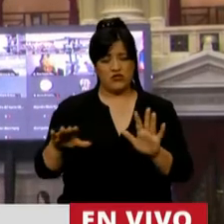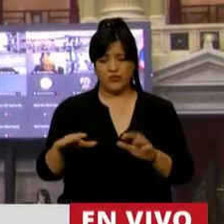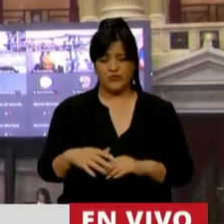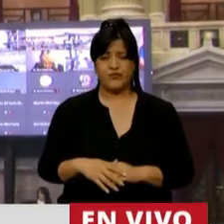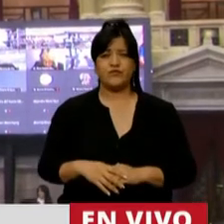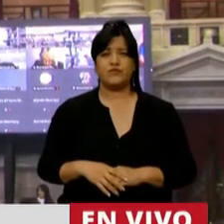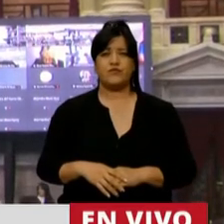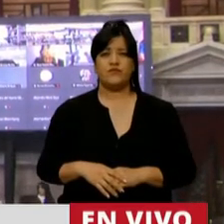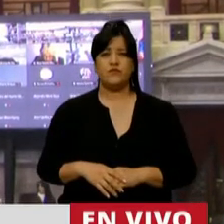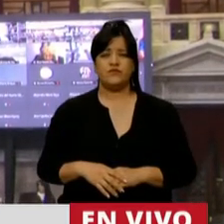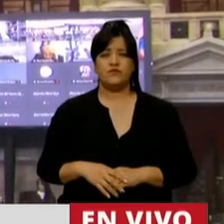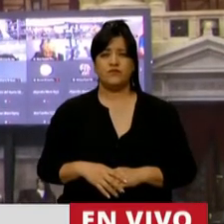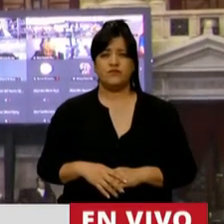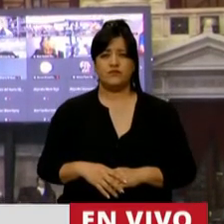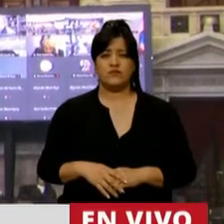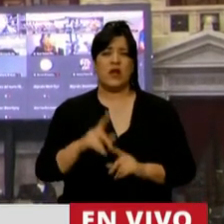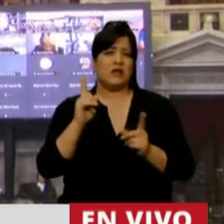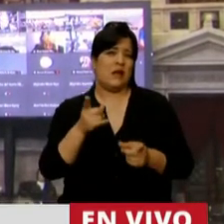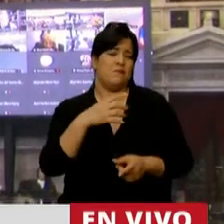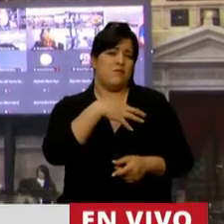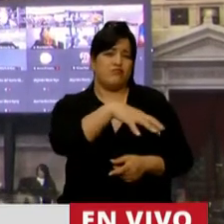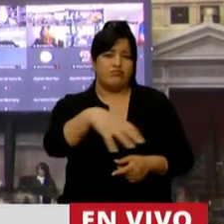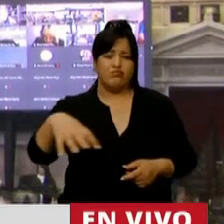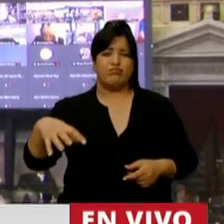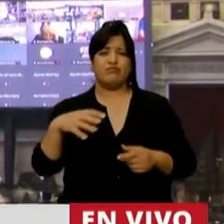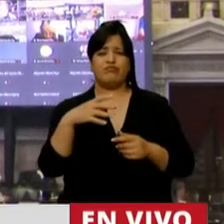Los sectores corporativos se...